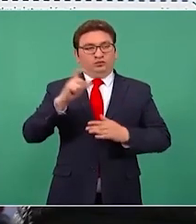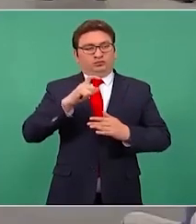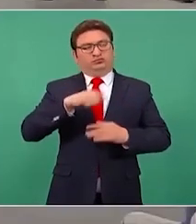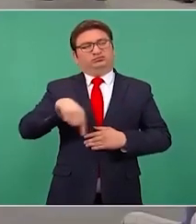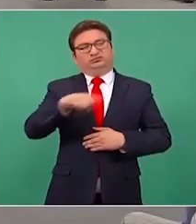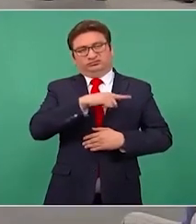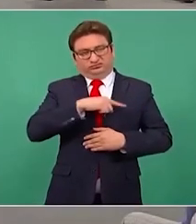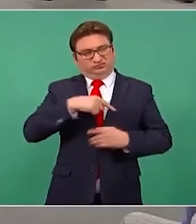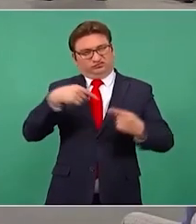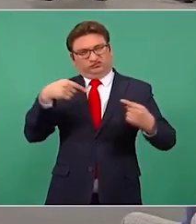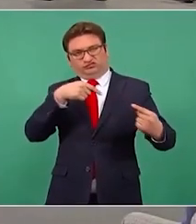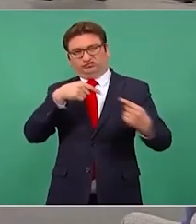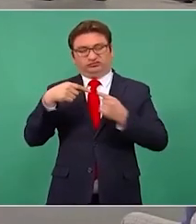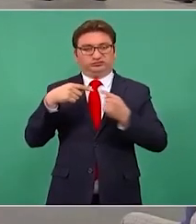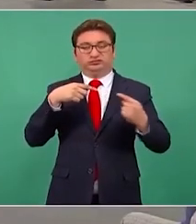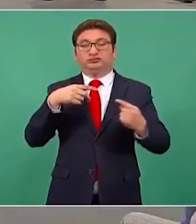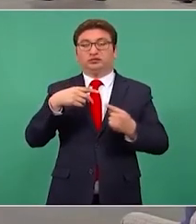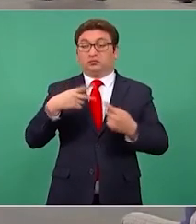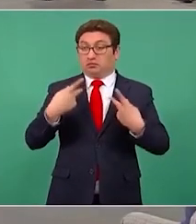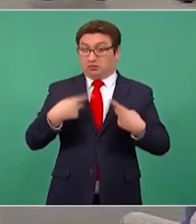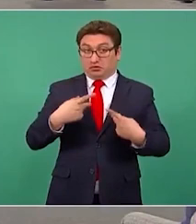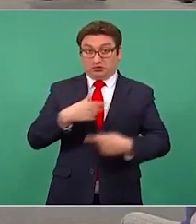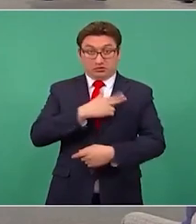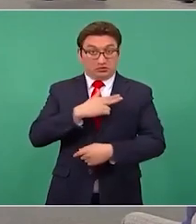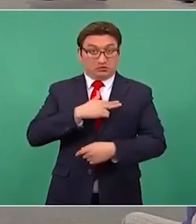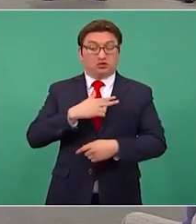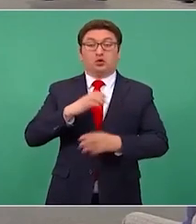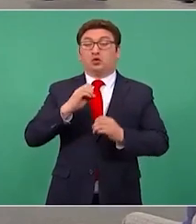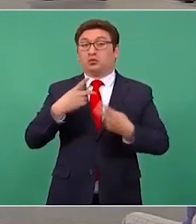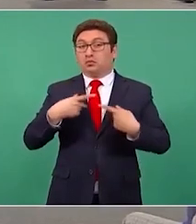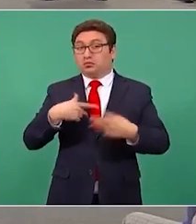detenidos. ¿Qué pasaba?